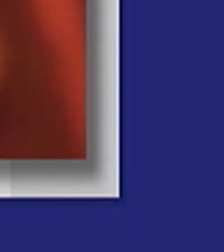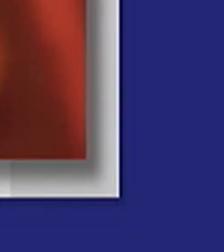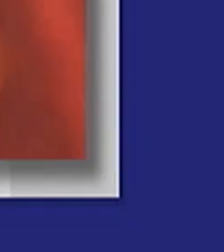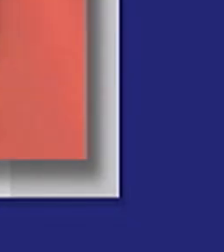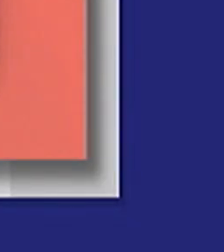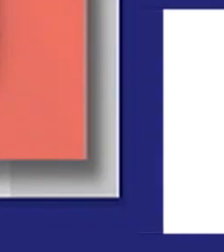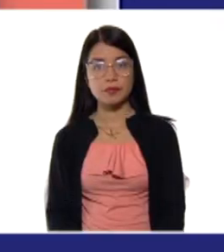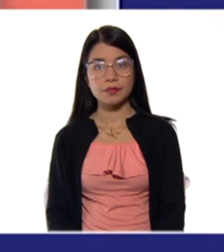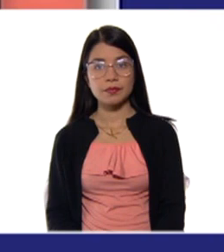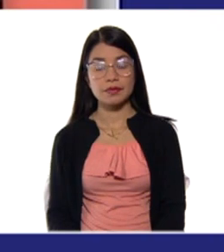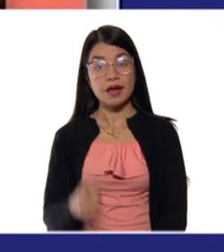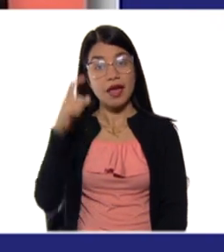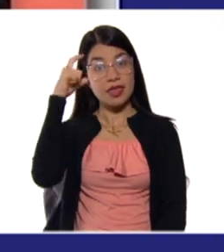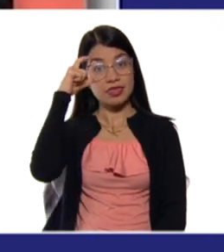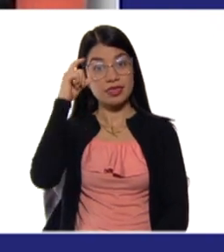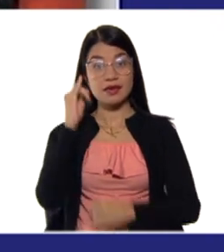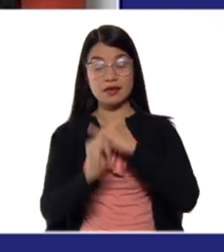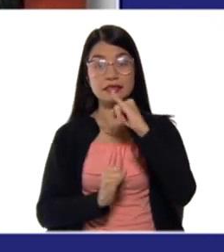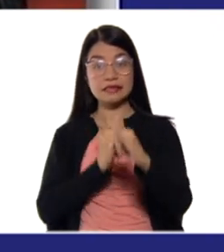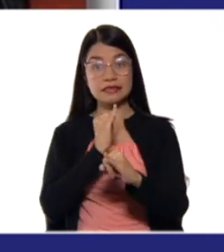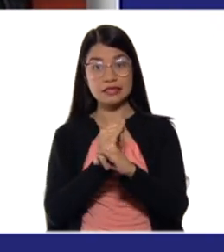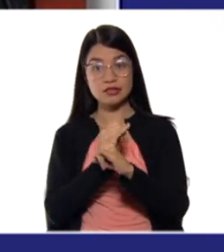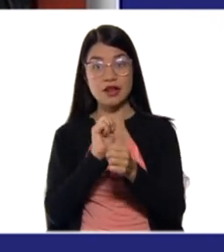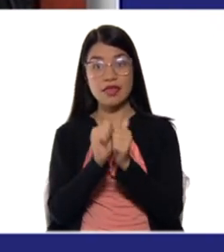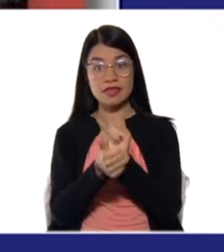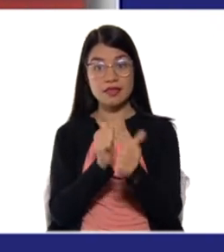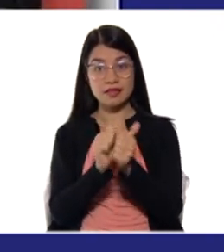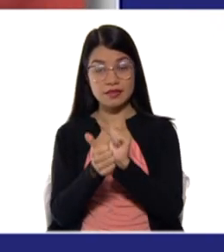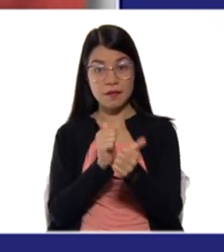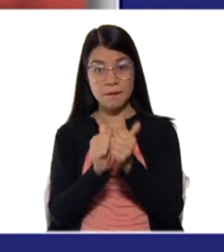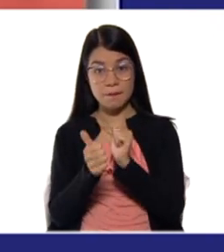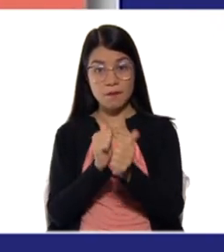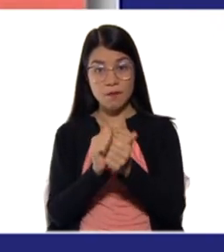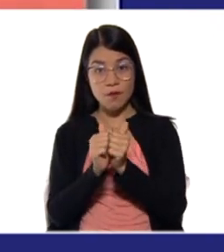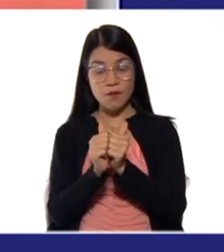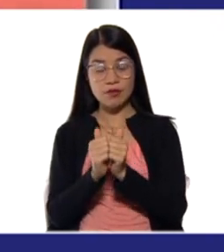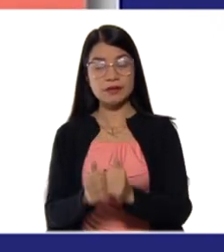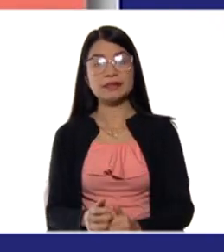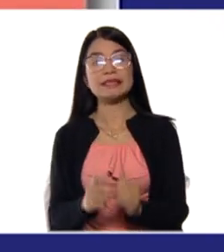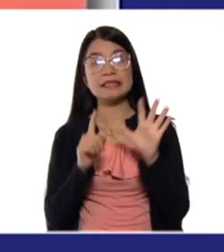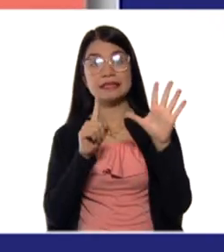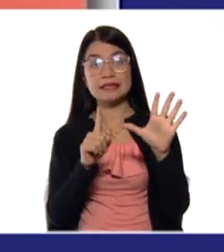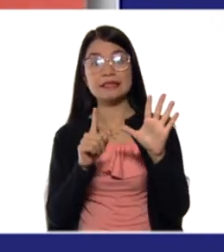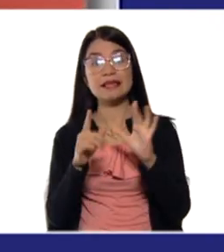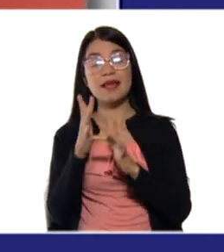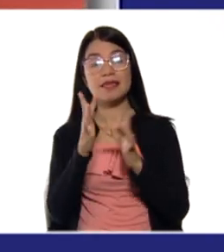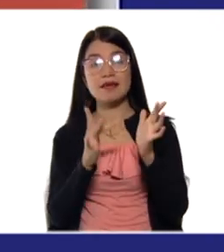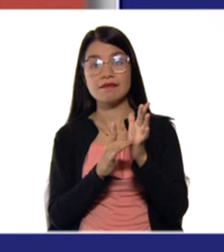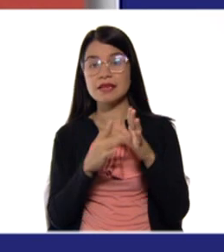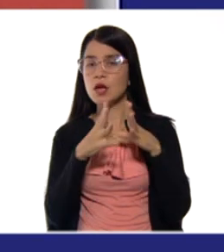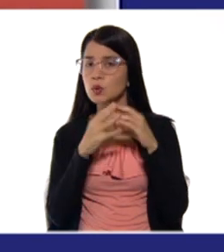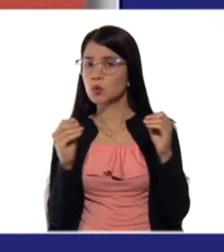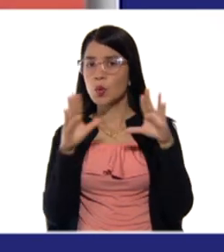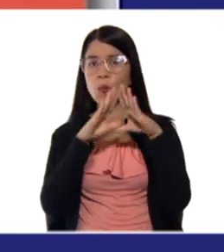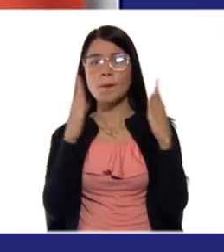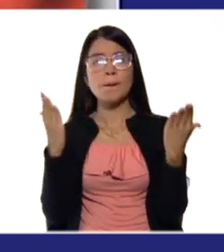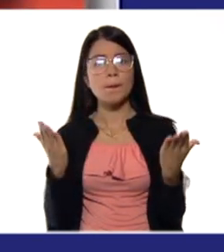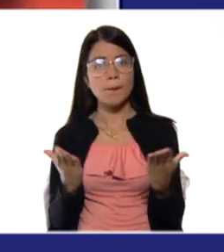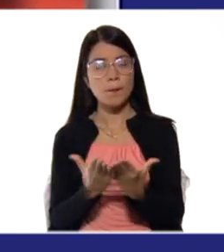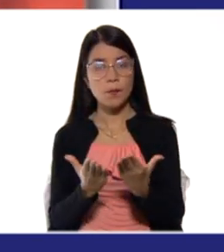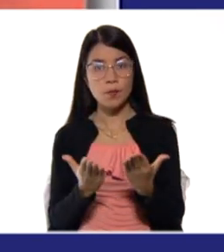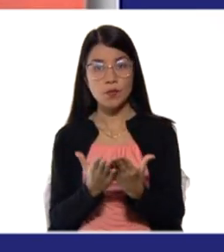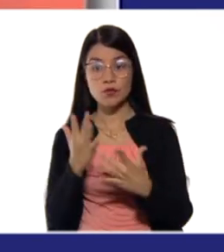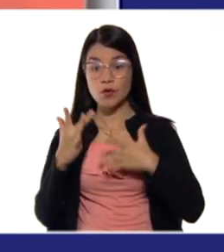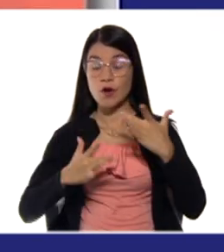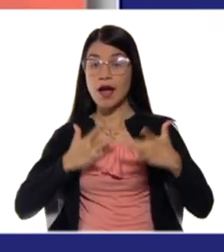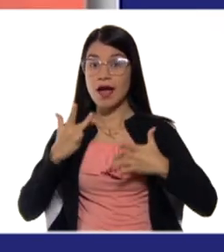El Día Internacional del Deporte y la Actividad Física se celebra el 6 de abril en todo el mundo con la realización de